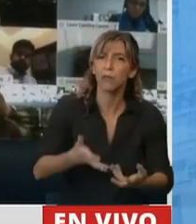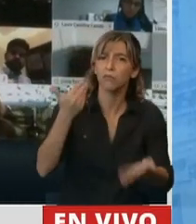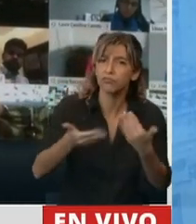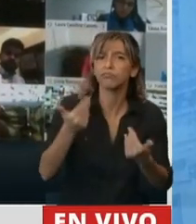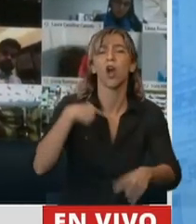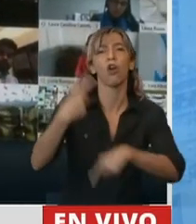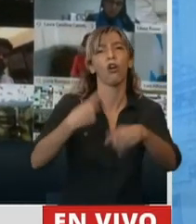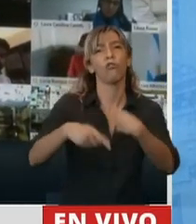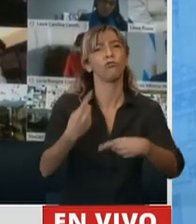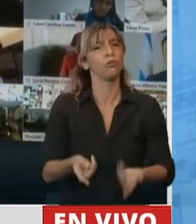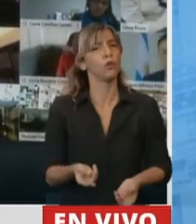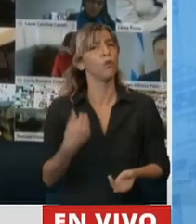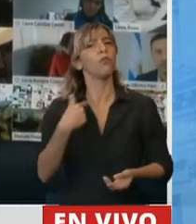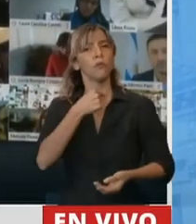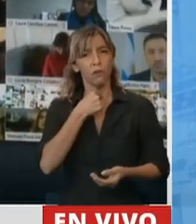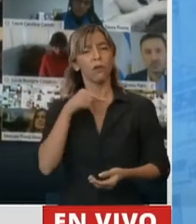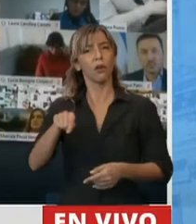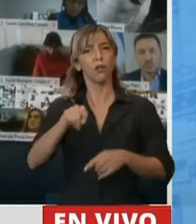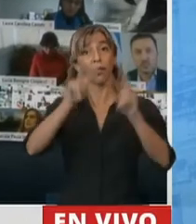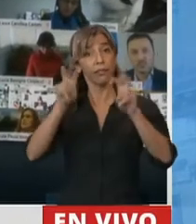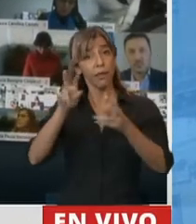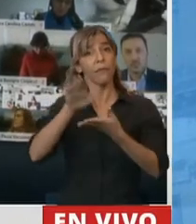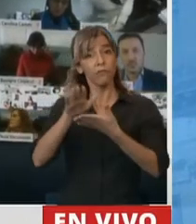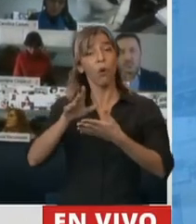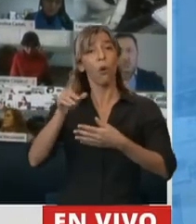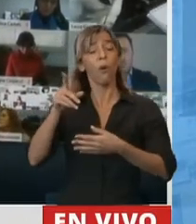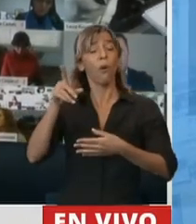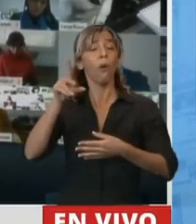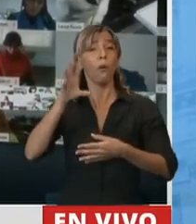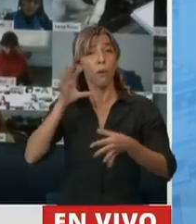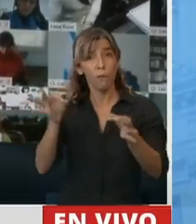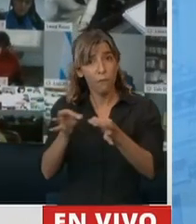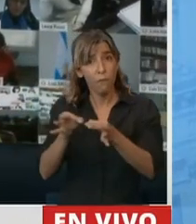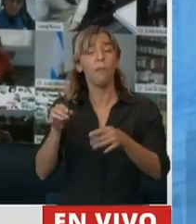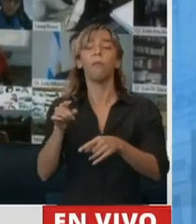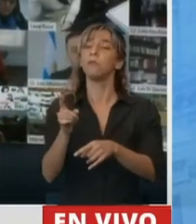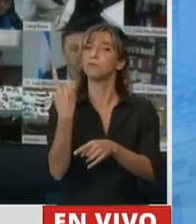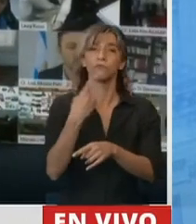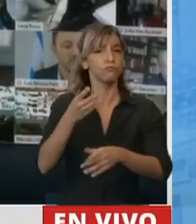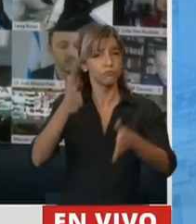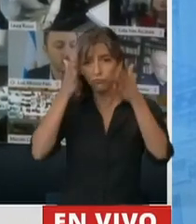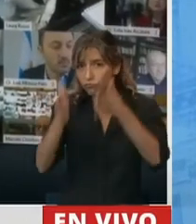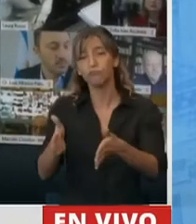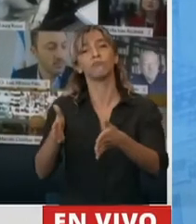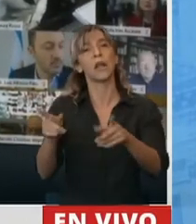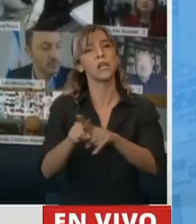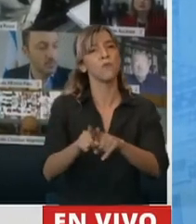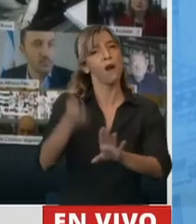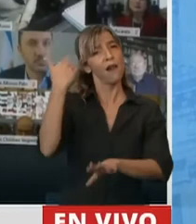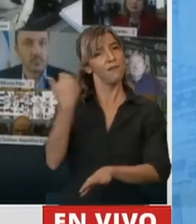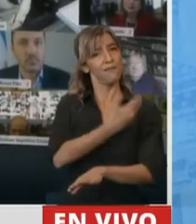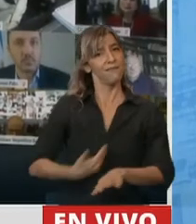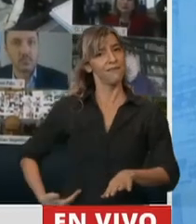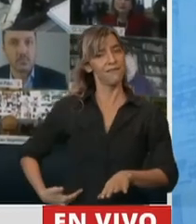Estado, como lo ha sido en diferentes partes, fundamentalmente, de los gobiernos de Néstor y de Cristina. Por eso, señor